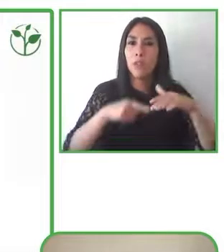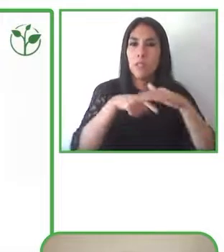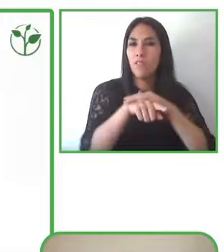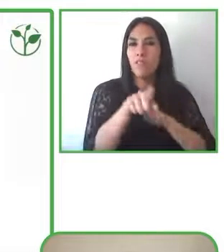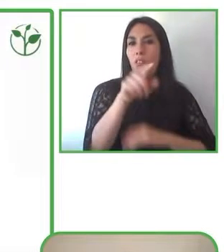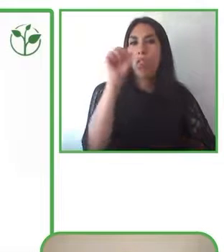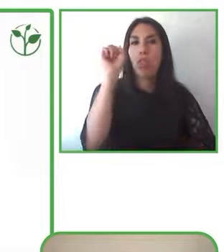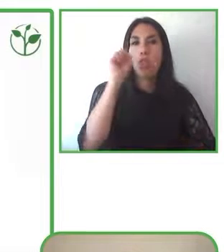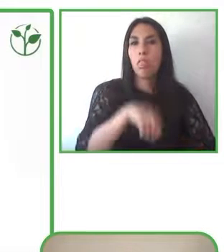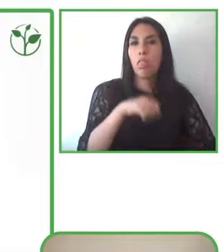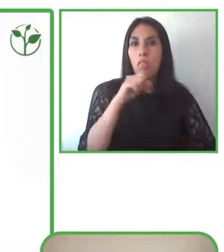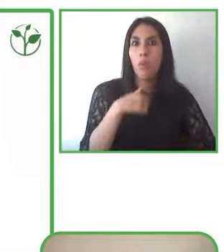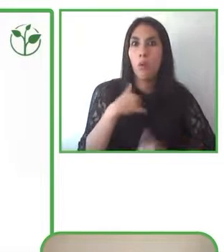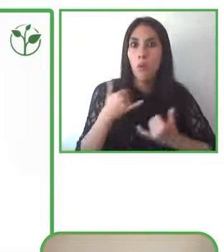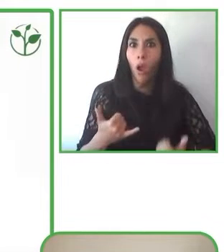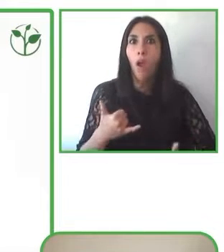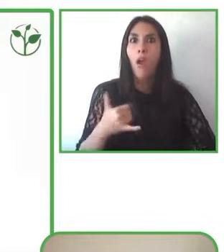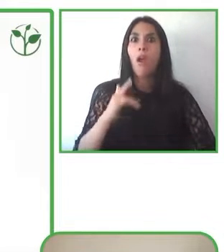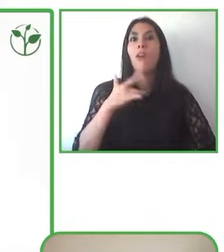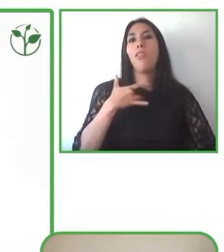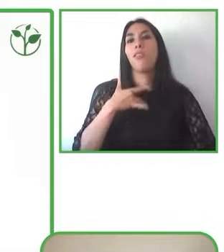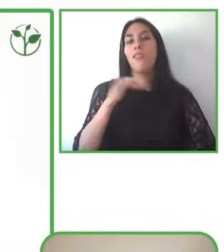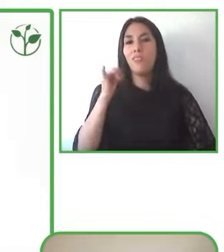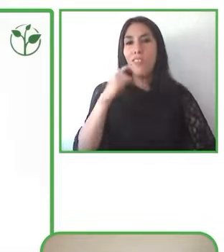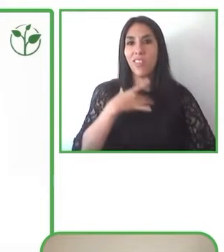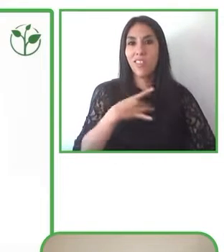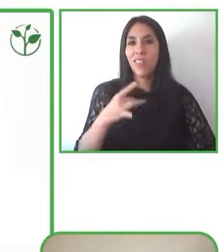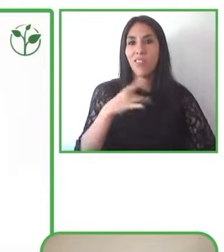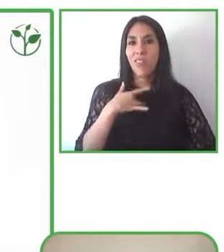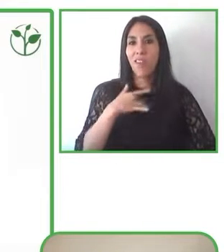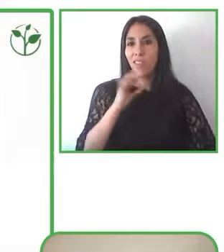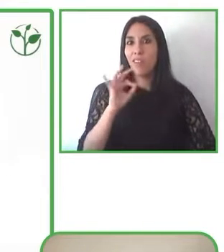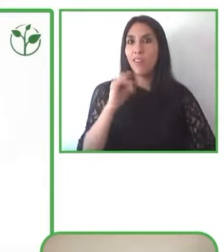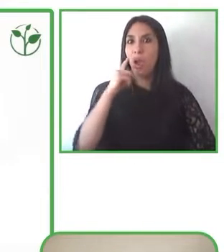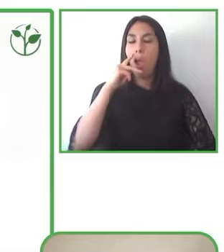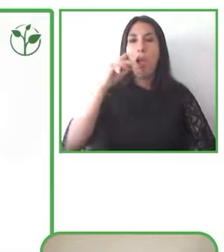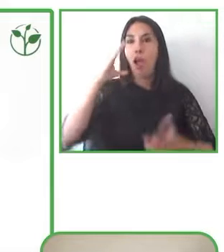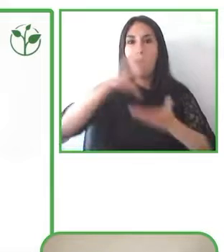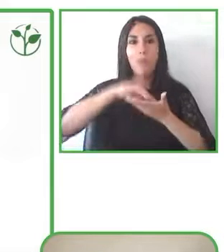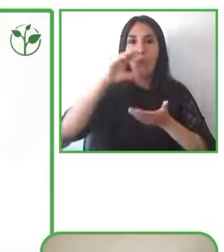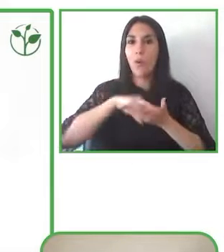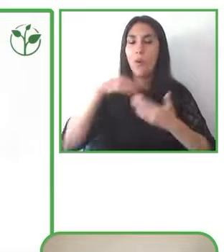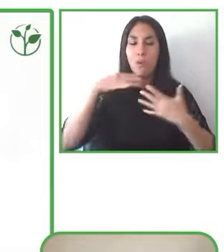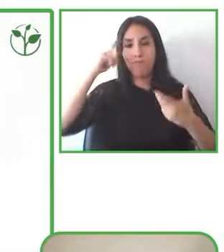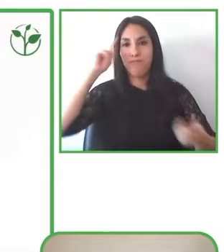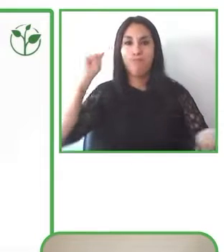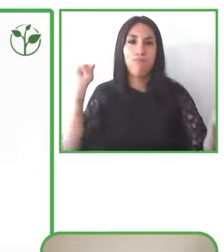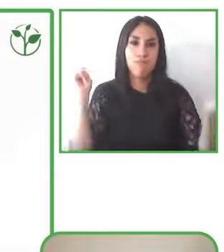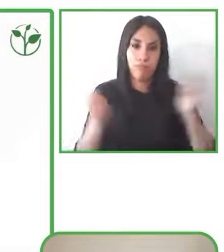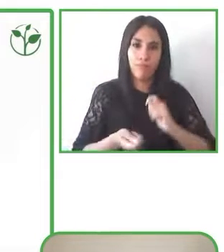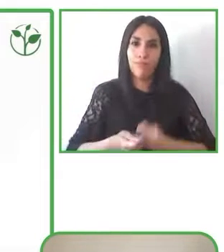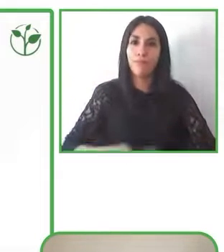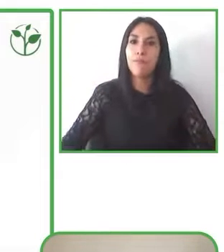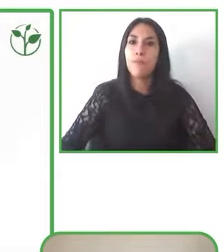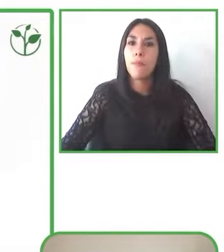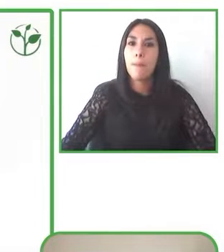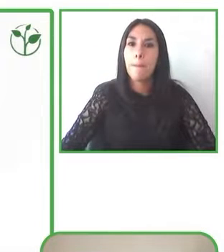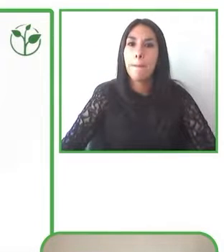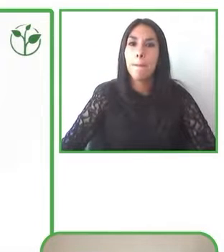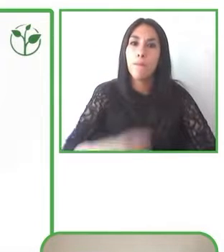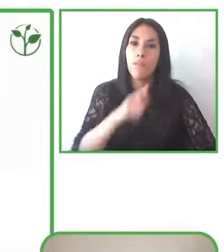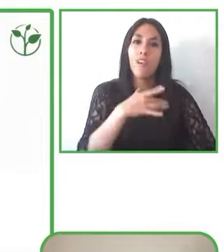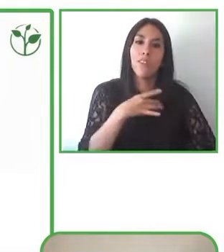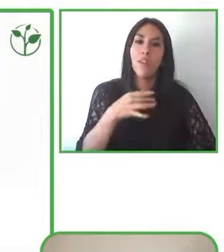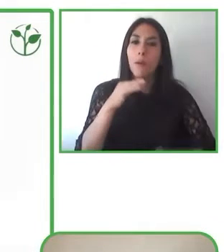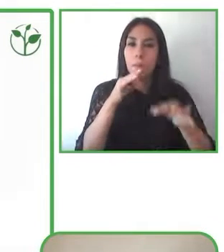la forma de ver la accesibilidad bueno pues eso es lo que os quería contar un poco de la experiencia en el Instituto